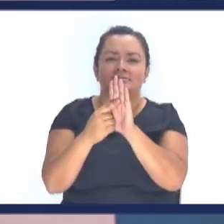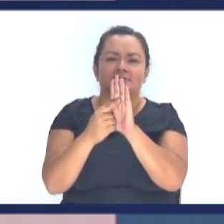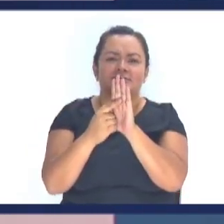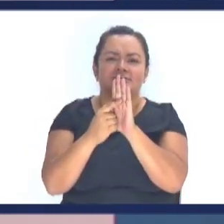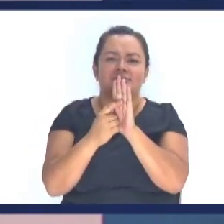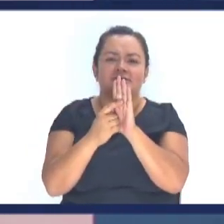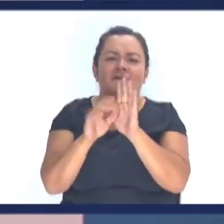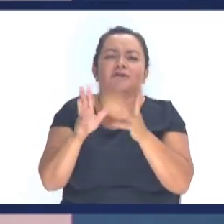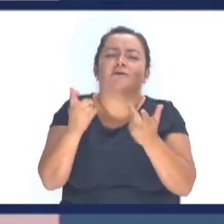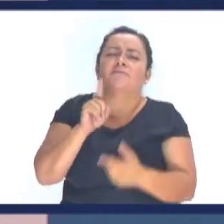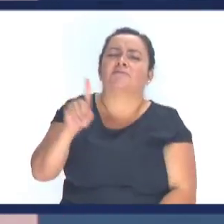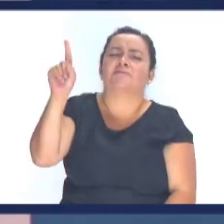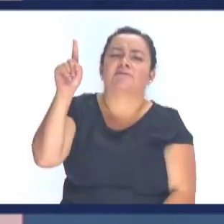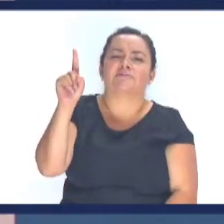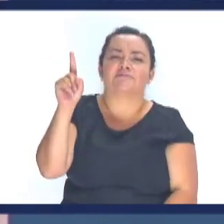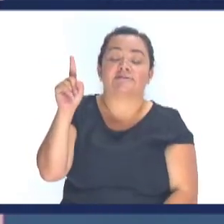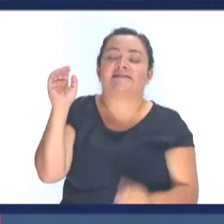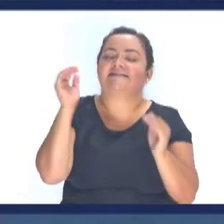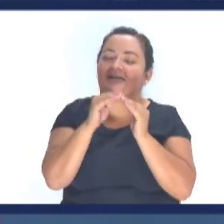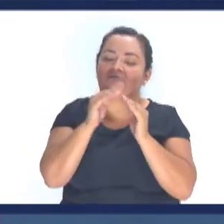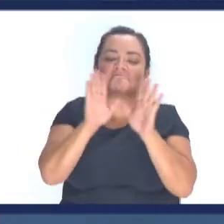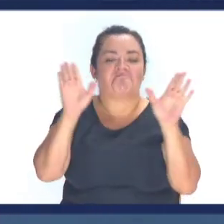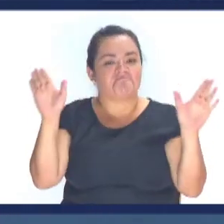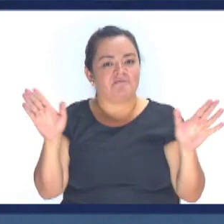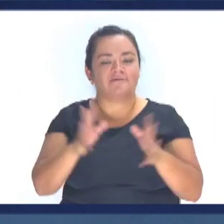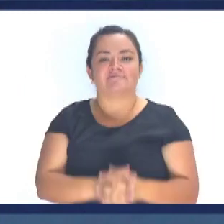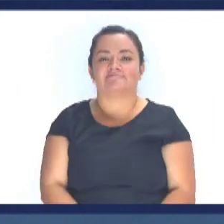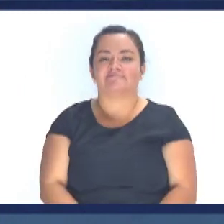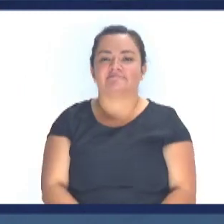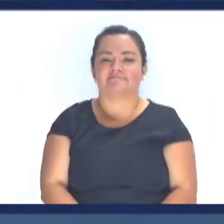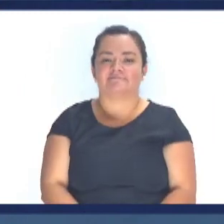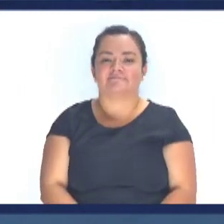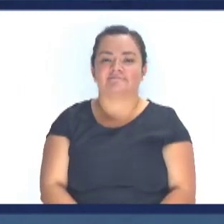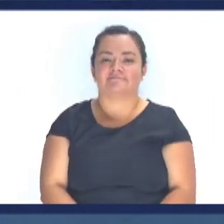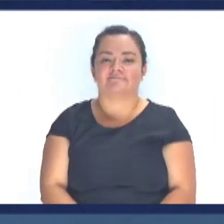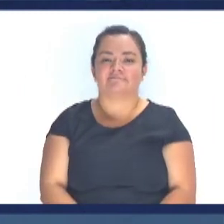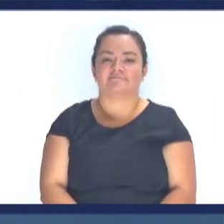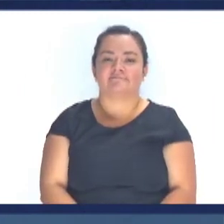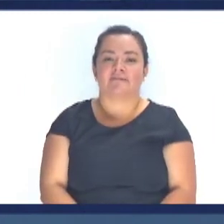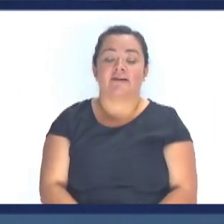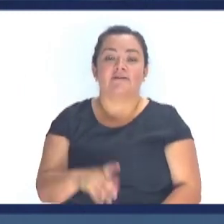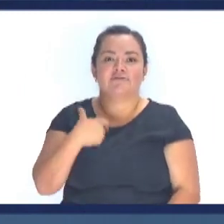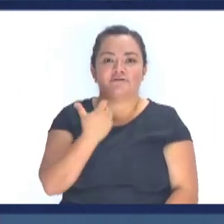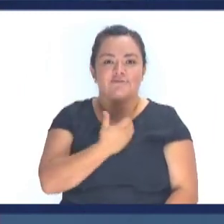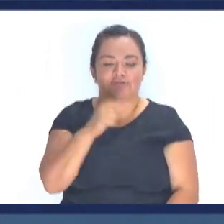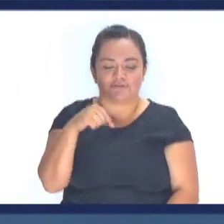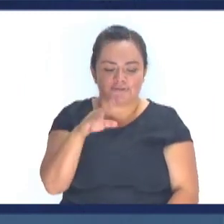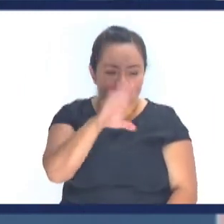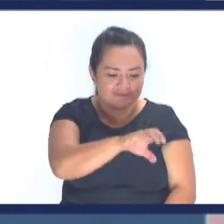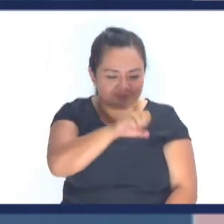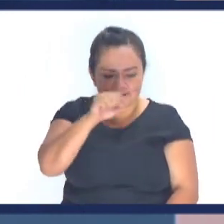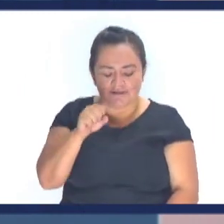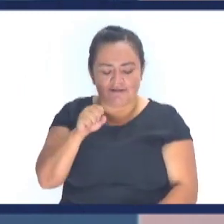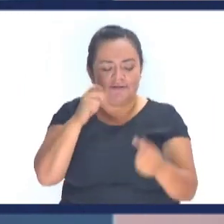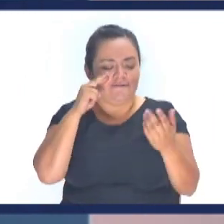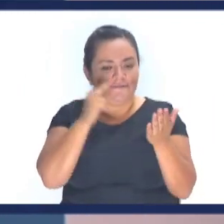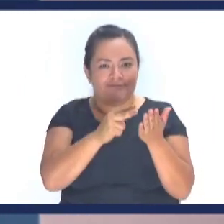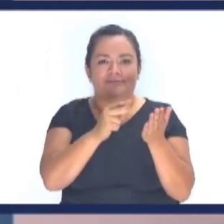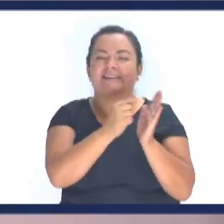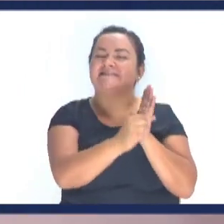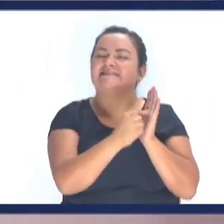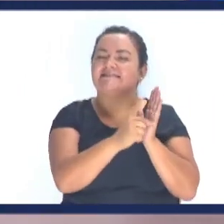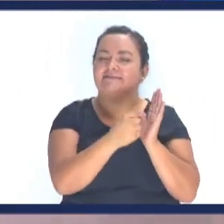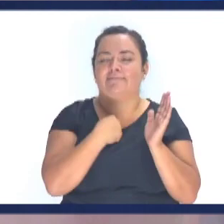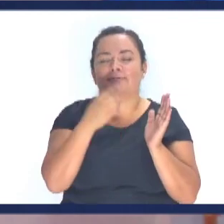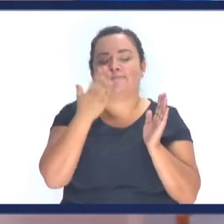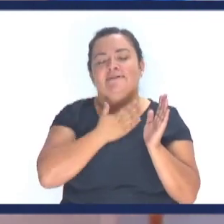Ok ¿Cómo es Dios? ¿Cómo es Jesús? Es por eso que cuando nosotros Tomamos estos textos de humillación A mí muchas